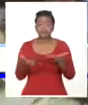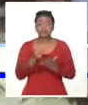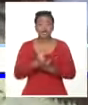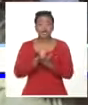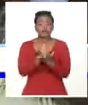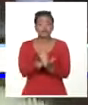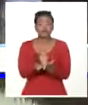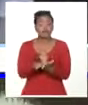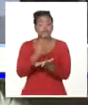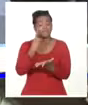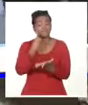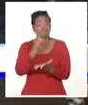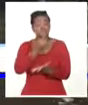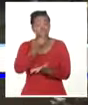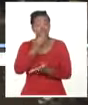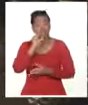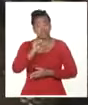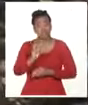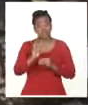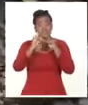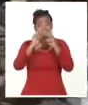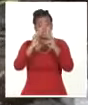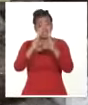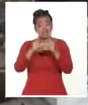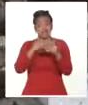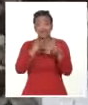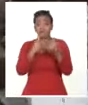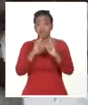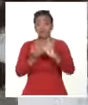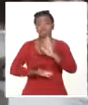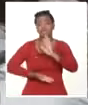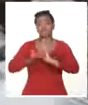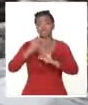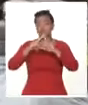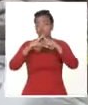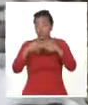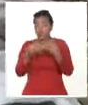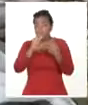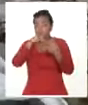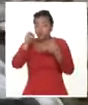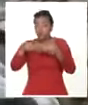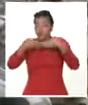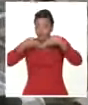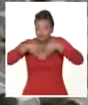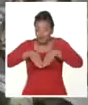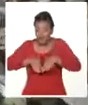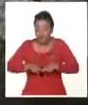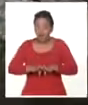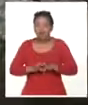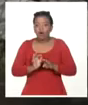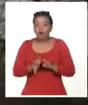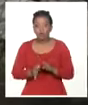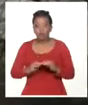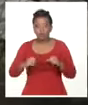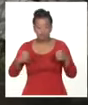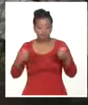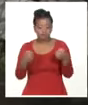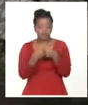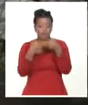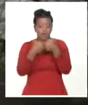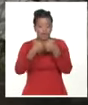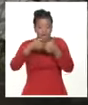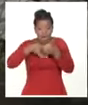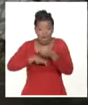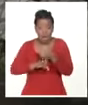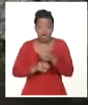cifra de muertos aumente, ya que se cree que muchos pasajeros quedaron atrapados bajo los vagones volcados. La